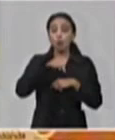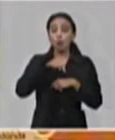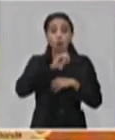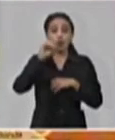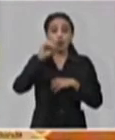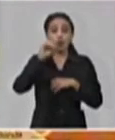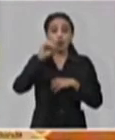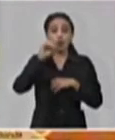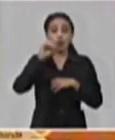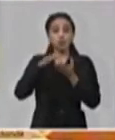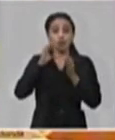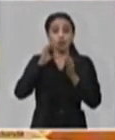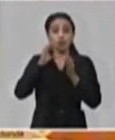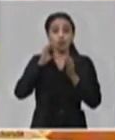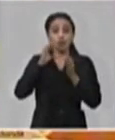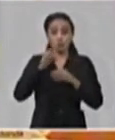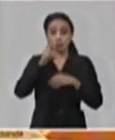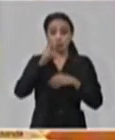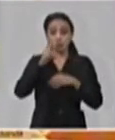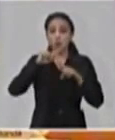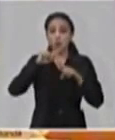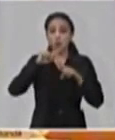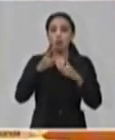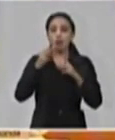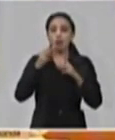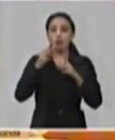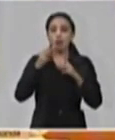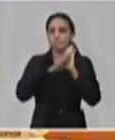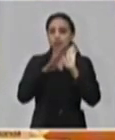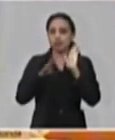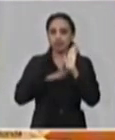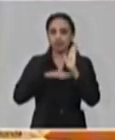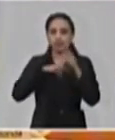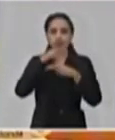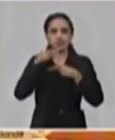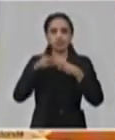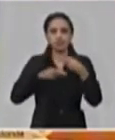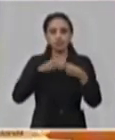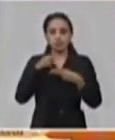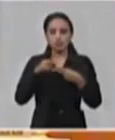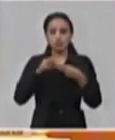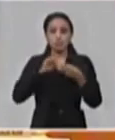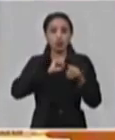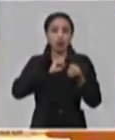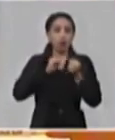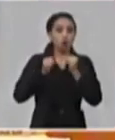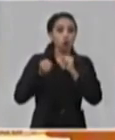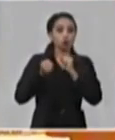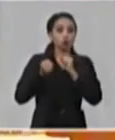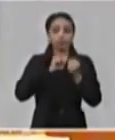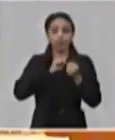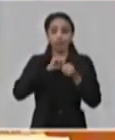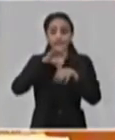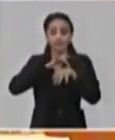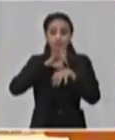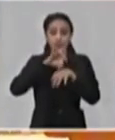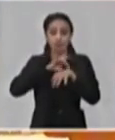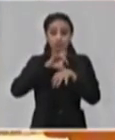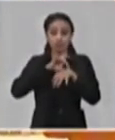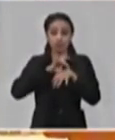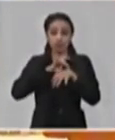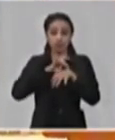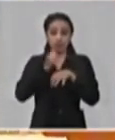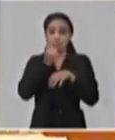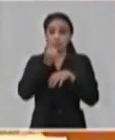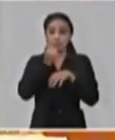Mundial de la Salud, por las medidas que tomaron para contener el virus y evitar una